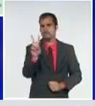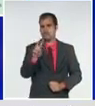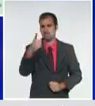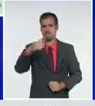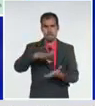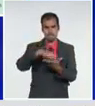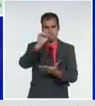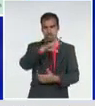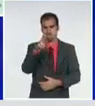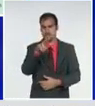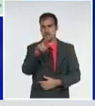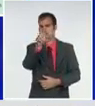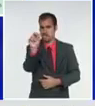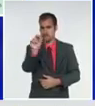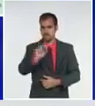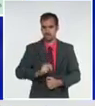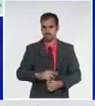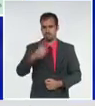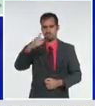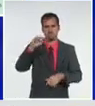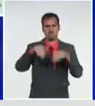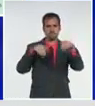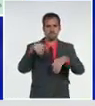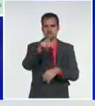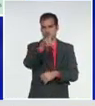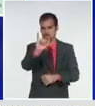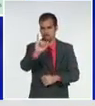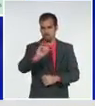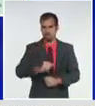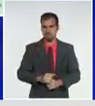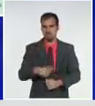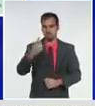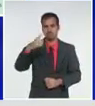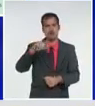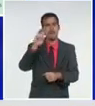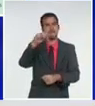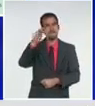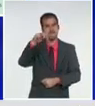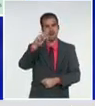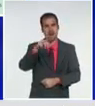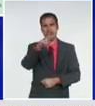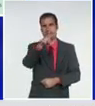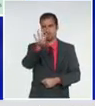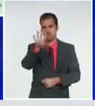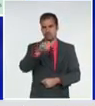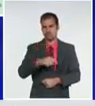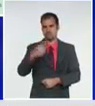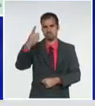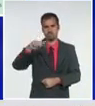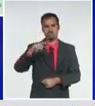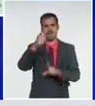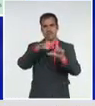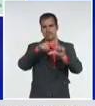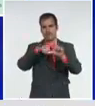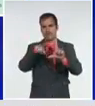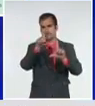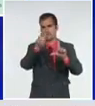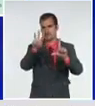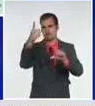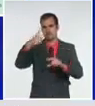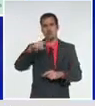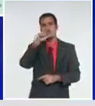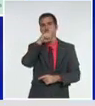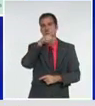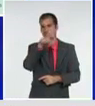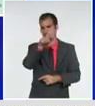20, Playa, 16, Marianao, 14, Regla, 13 y Cotorro, 12.